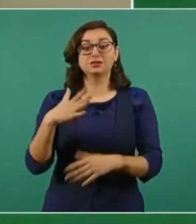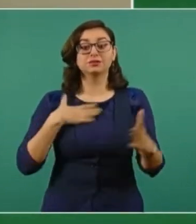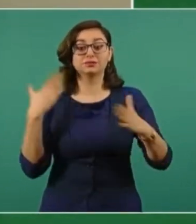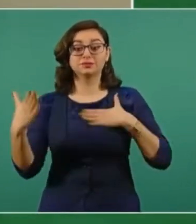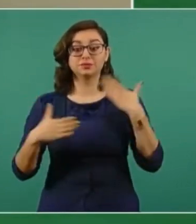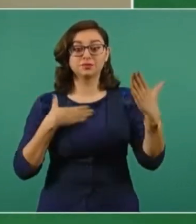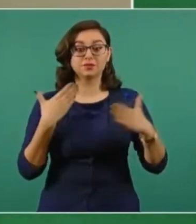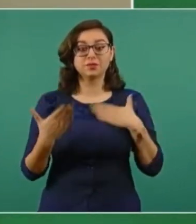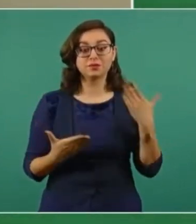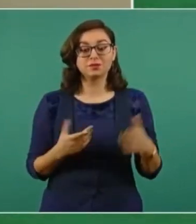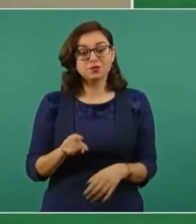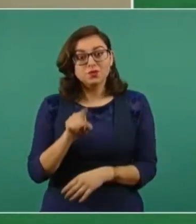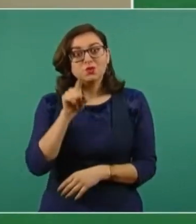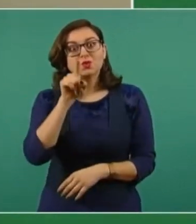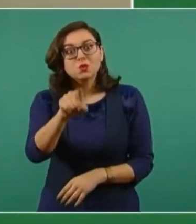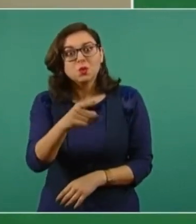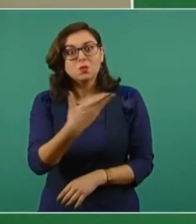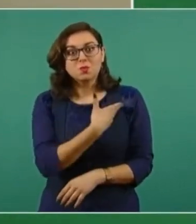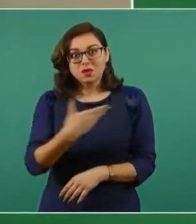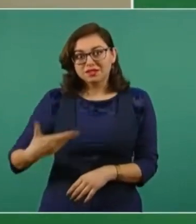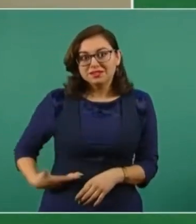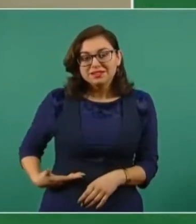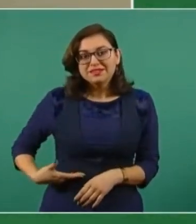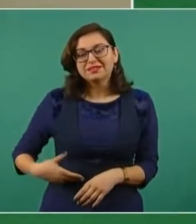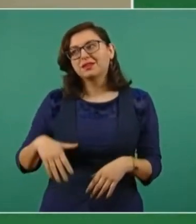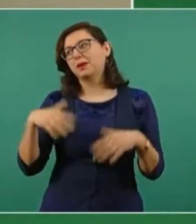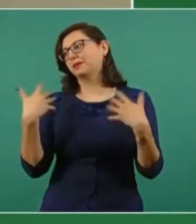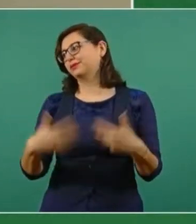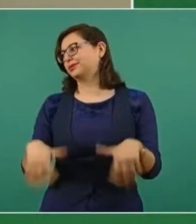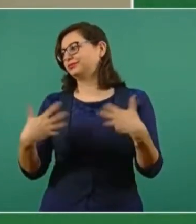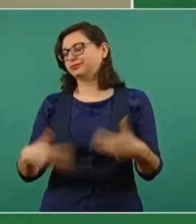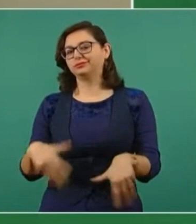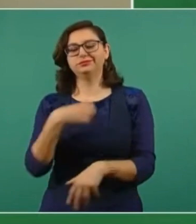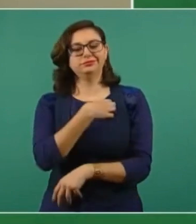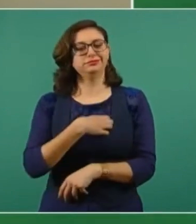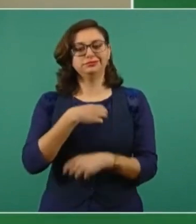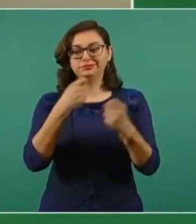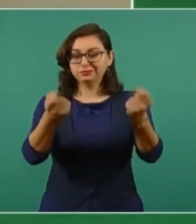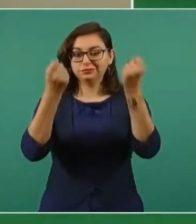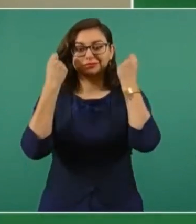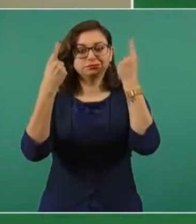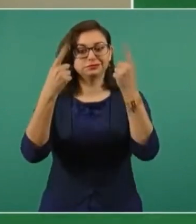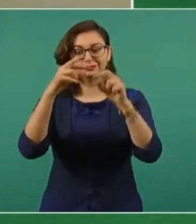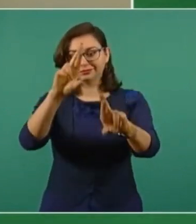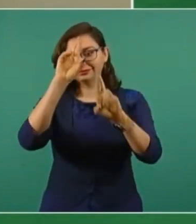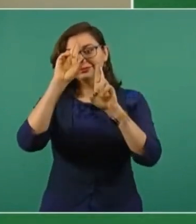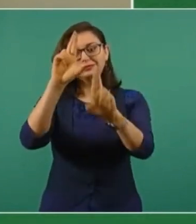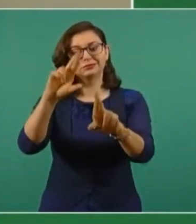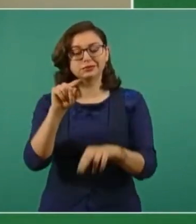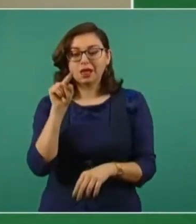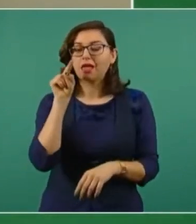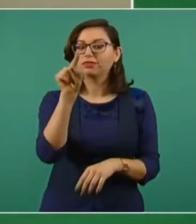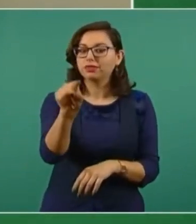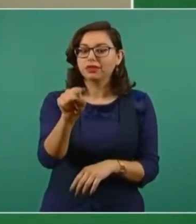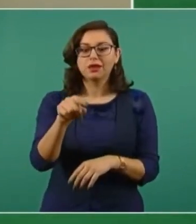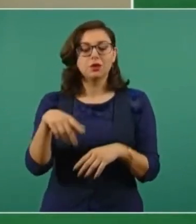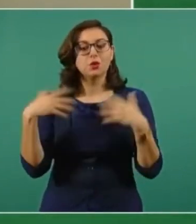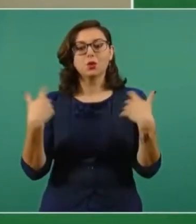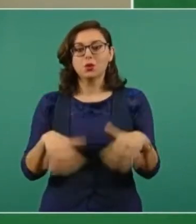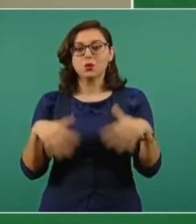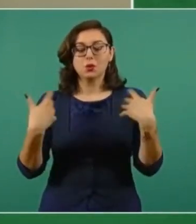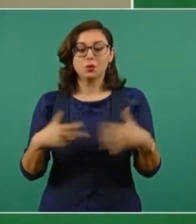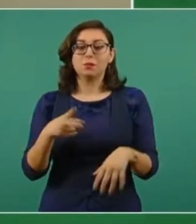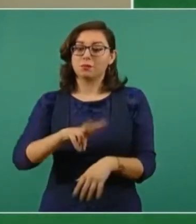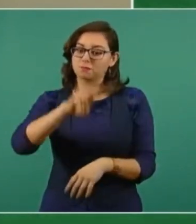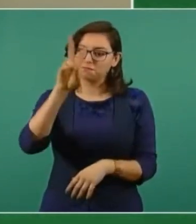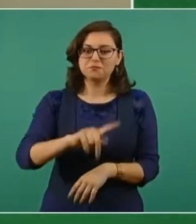vos estés en México, que esto lo pude hacer contigo. Es la admiración y el respeto que te tengo. Y sabes cuánto, cuál amigo